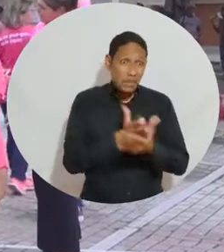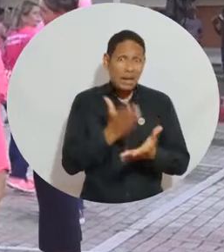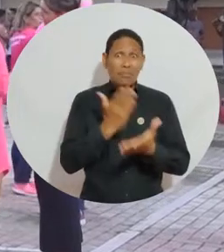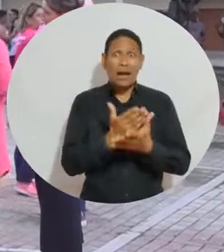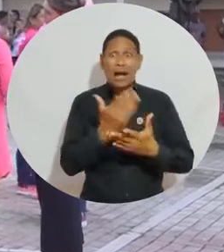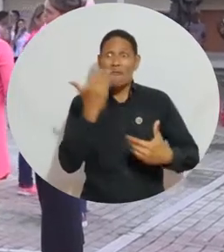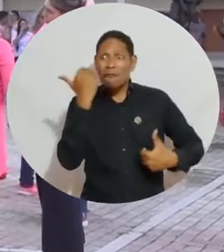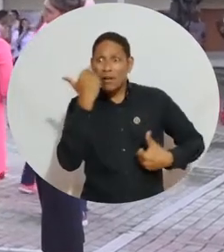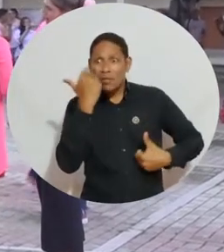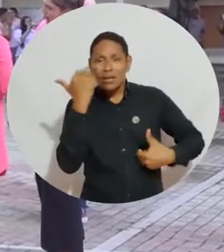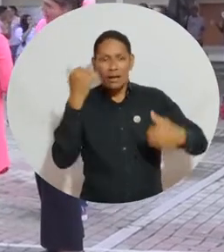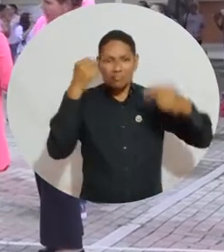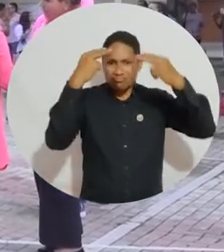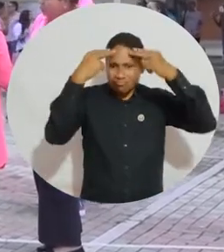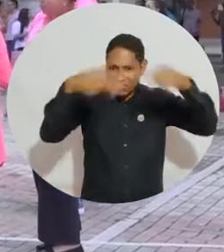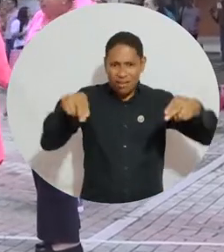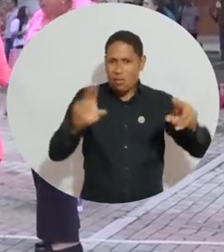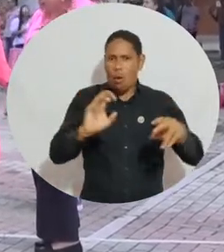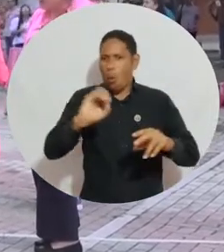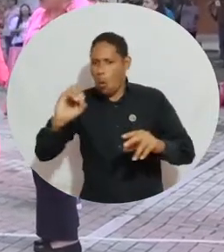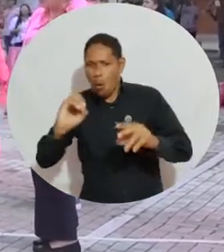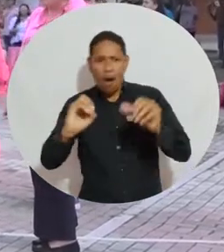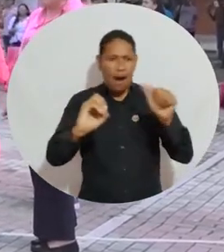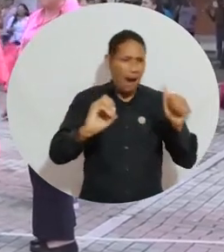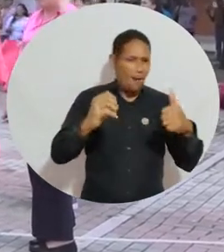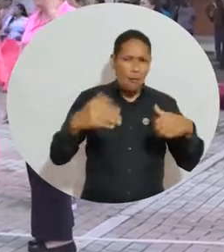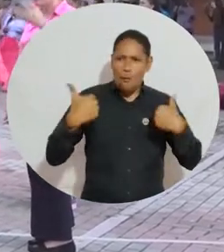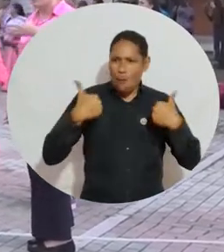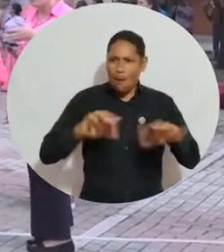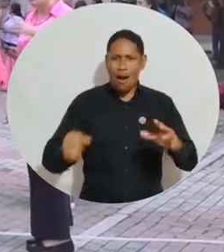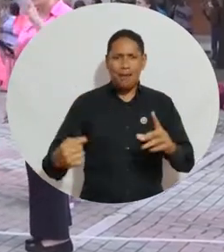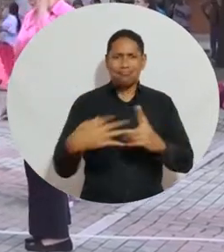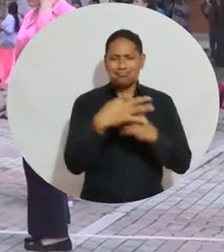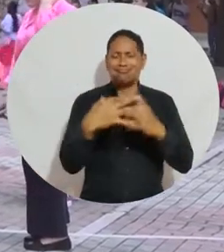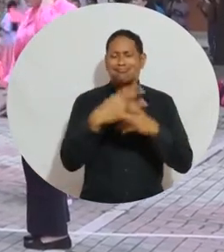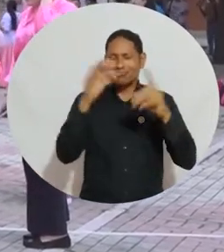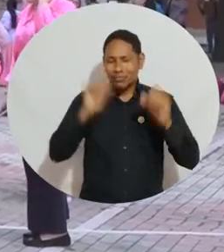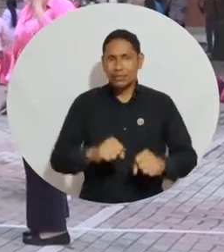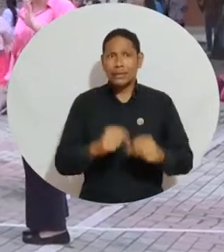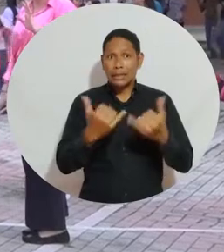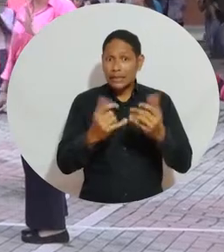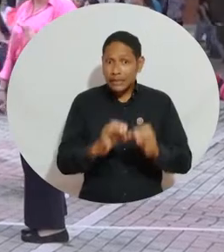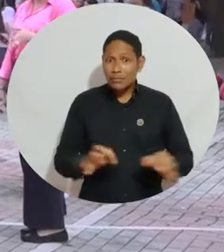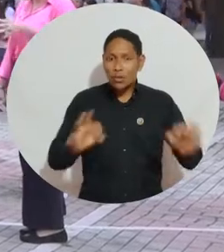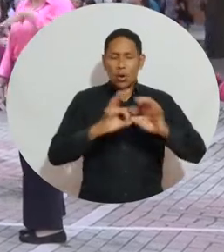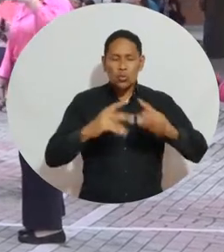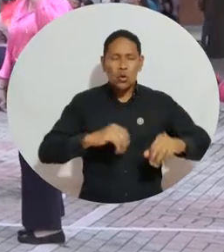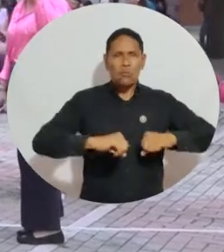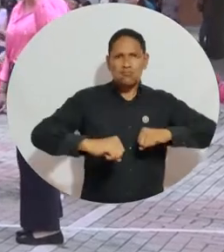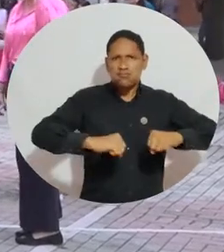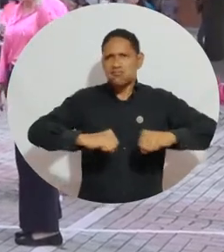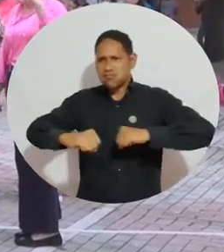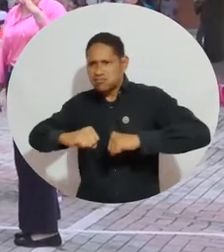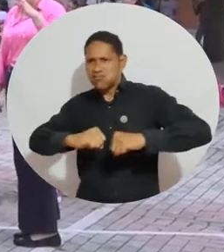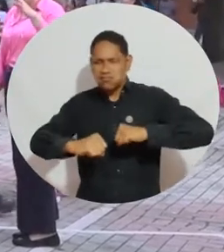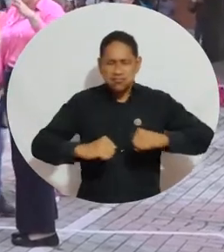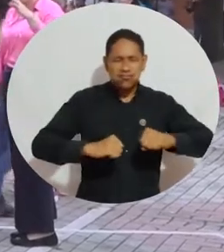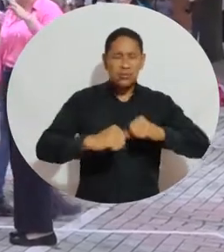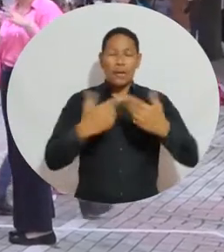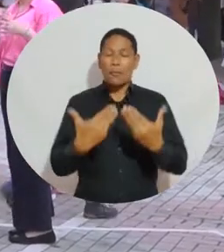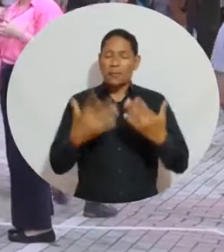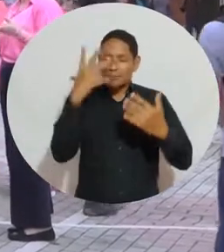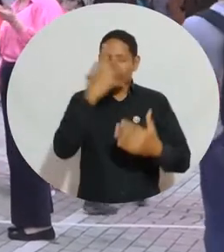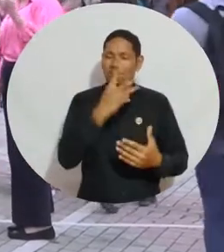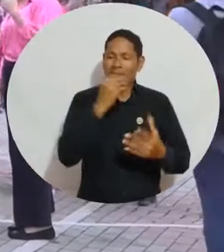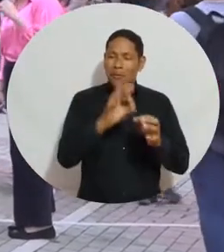no conoce de género, así que hay que promocionarlo tanto para educar a hombres y mujeres sobre esto. Y creo que la actividad física es una forma